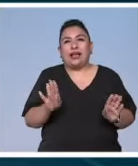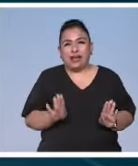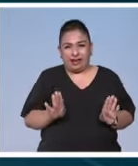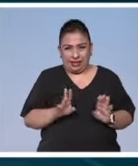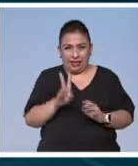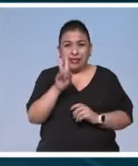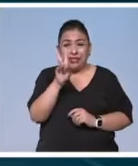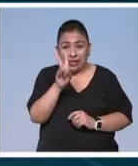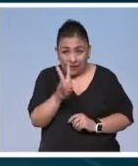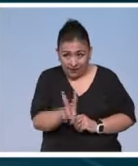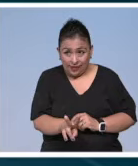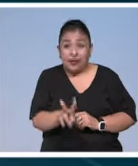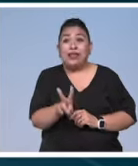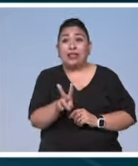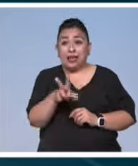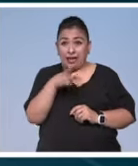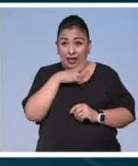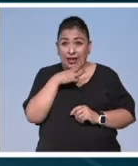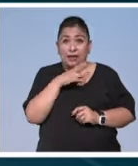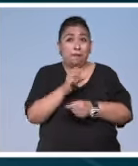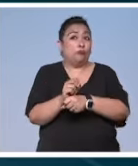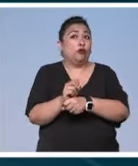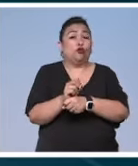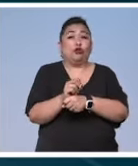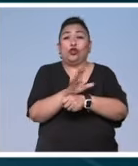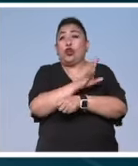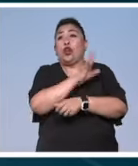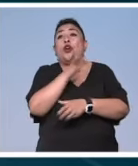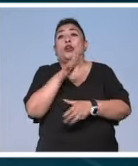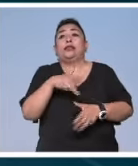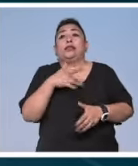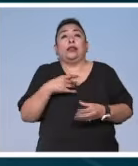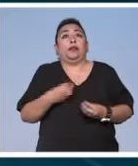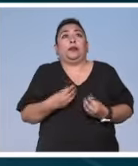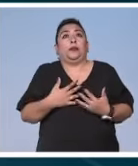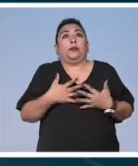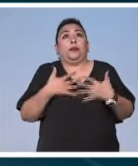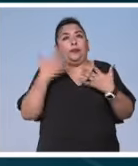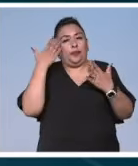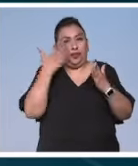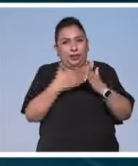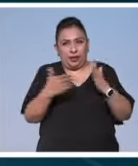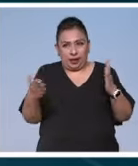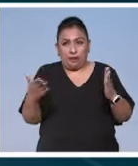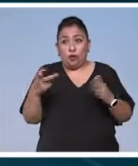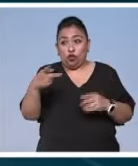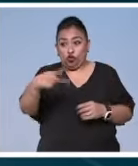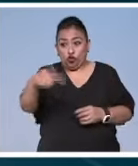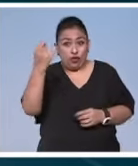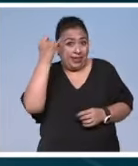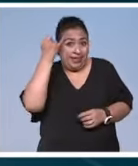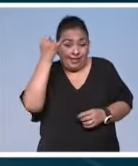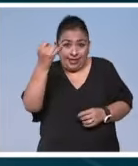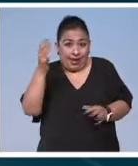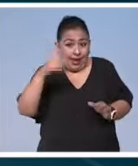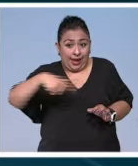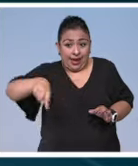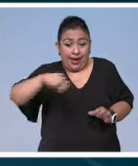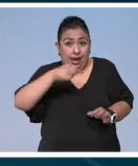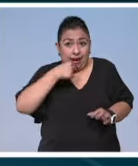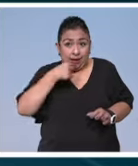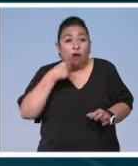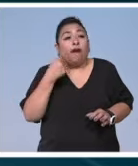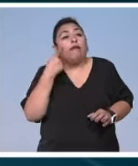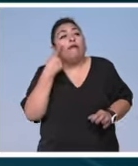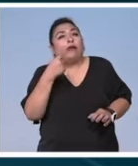que realmente hacen emocionante y hacen vibrante esta etapa entonces nace de ellos y es justamente la